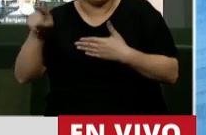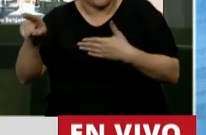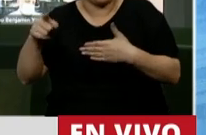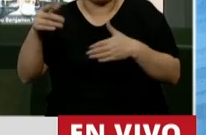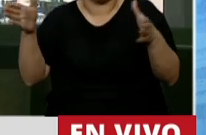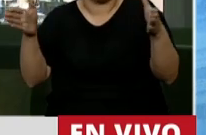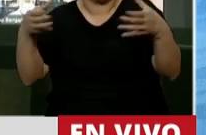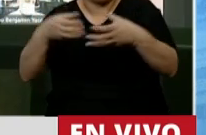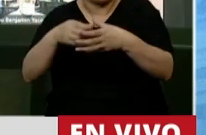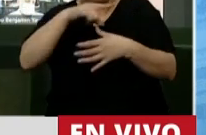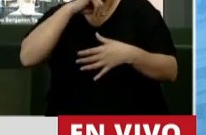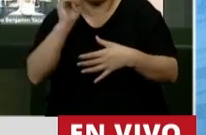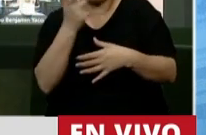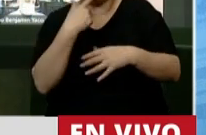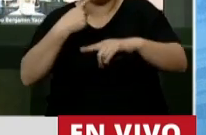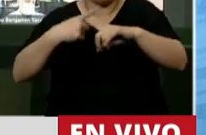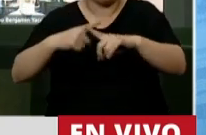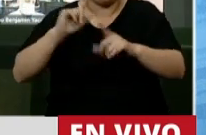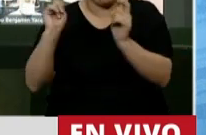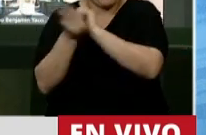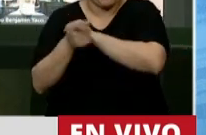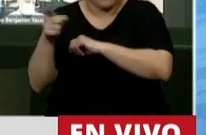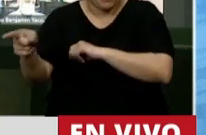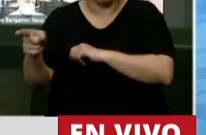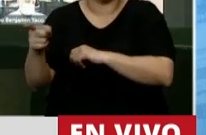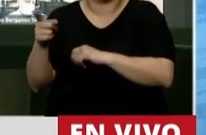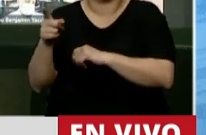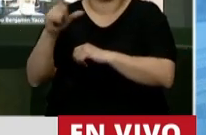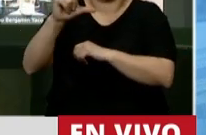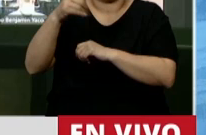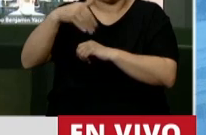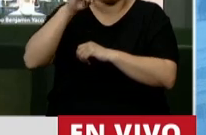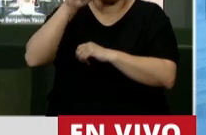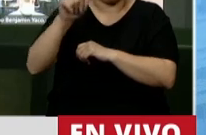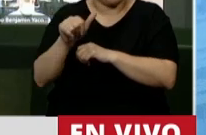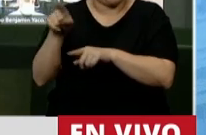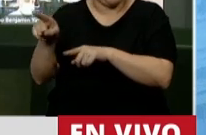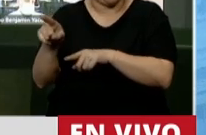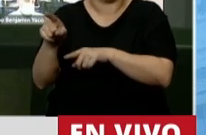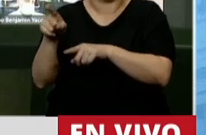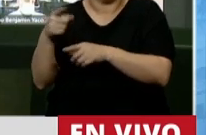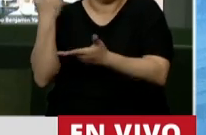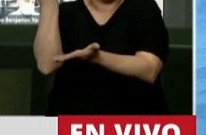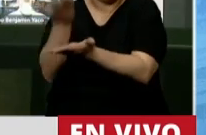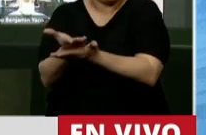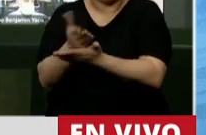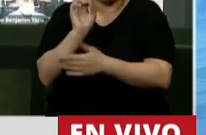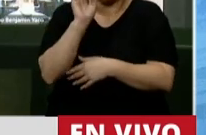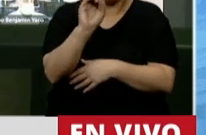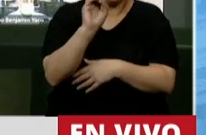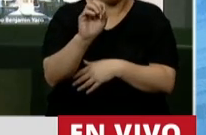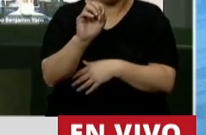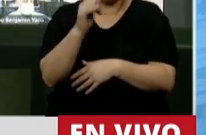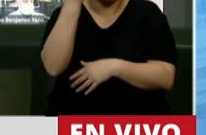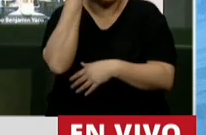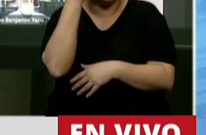lo presentó en esta Cámara y lo he acompañado, Camila Kersinbeni, que se llama La Ley Yolanda, y ese nombre no solo